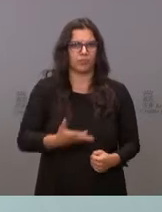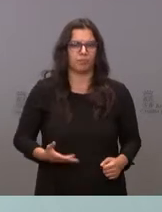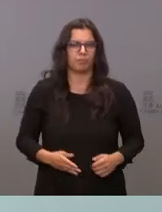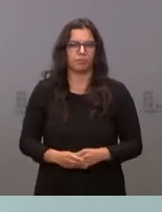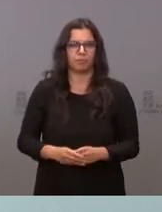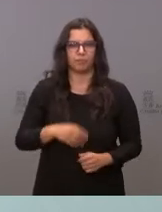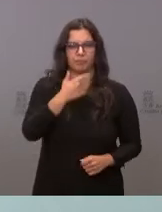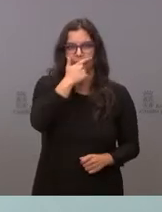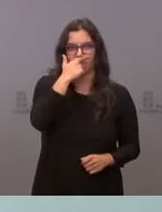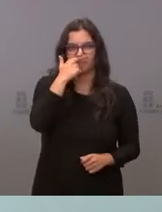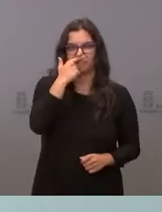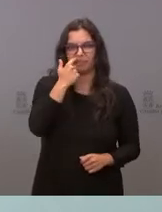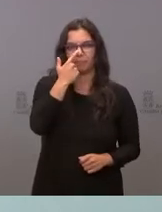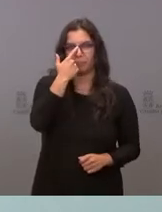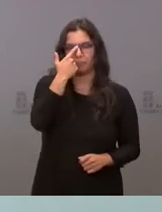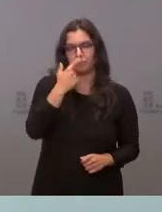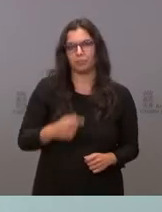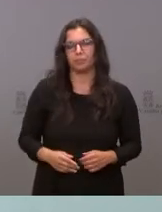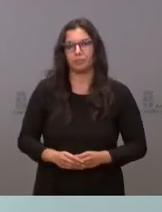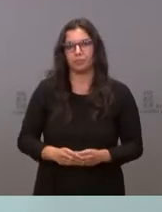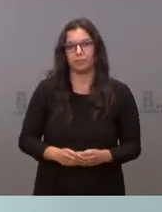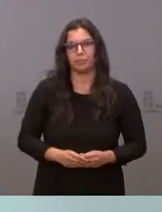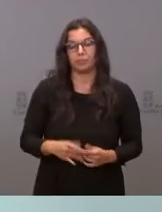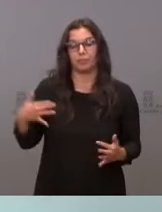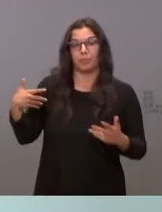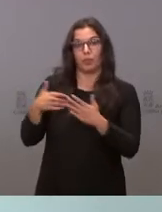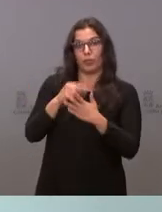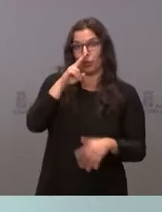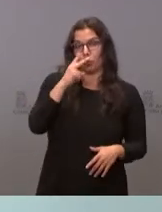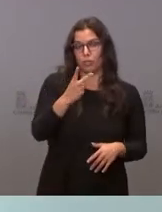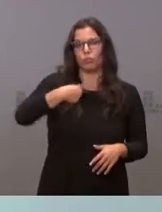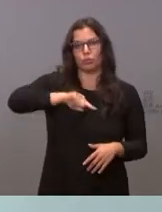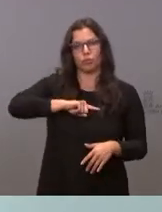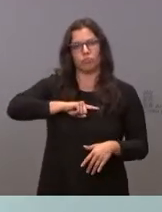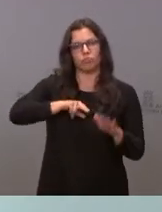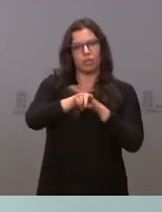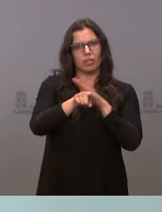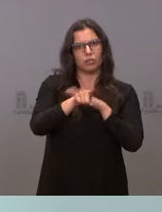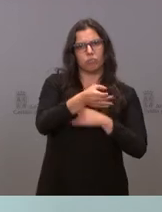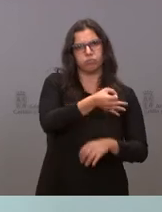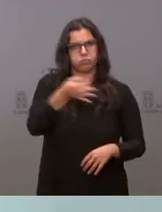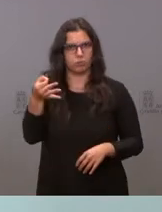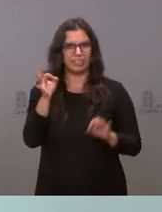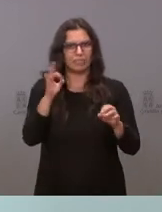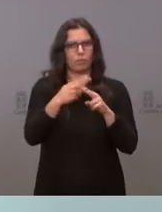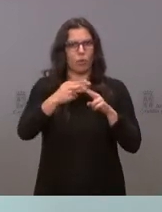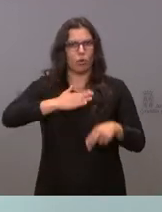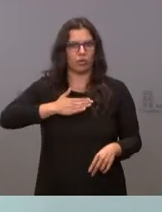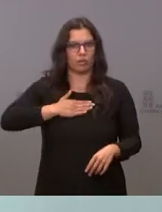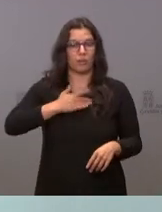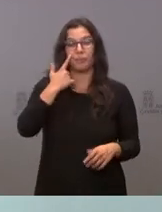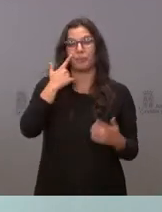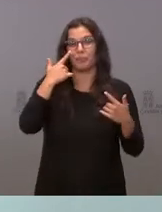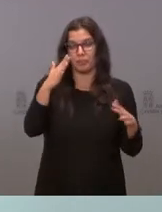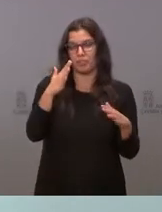Hemos sido capaces de desarrollar en estos dos años una gestión eficaz de las políticas. Fíjense,